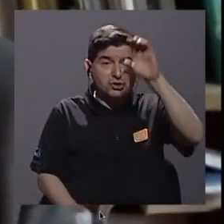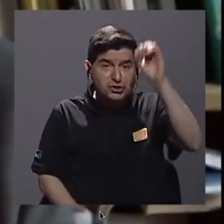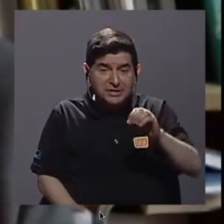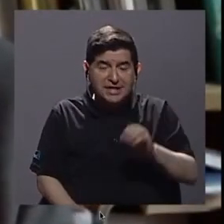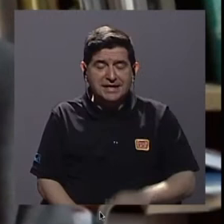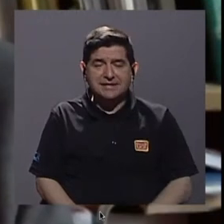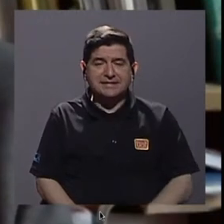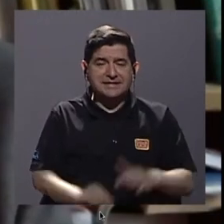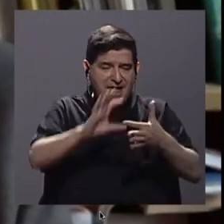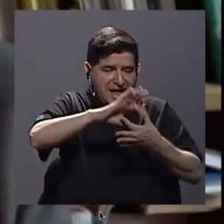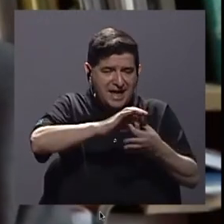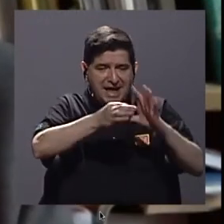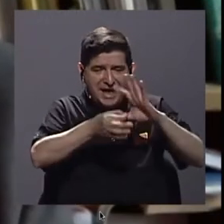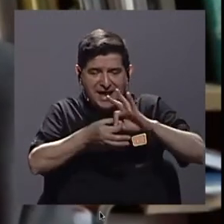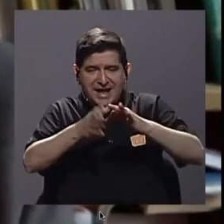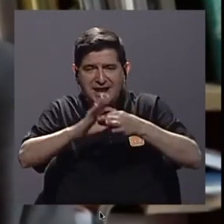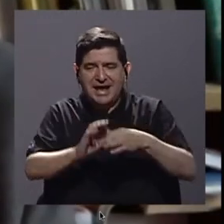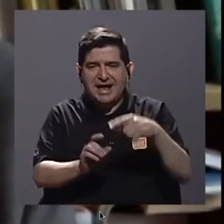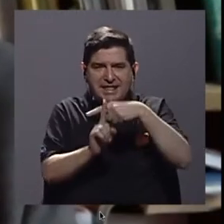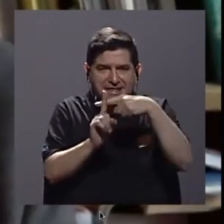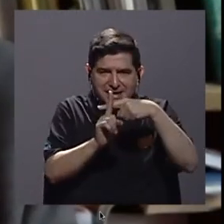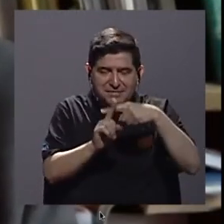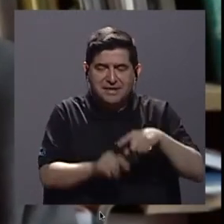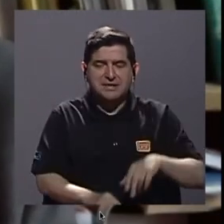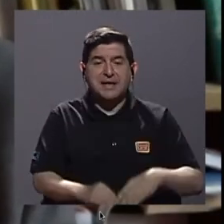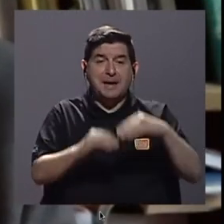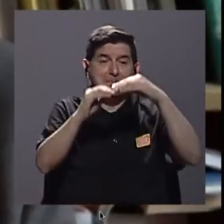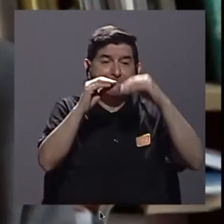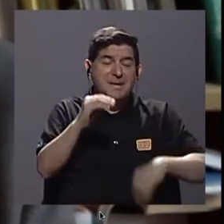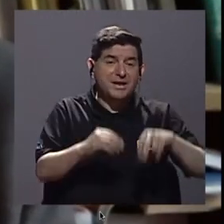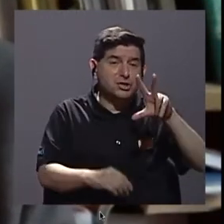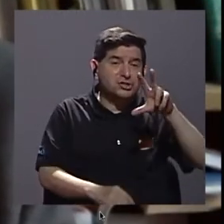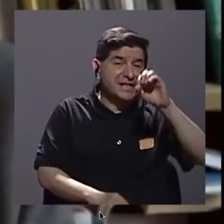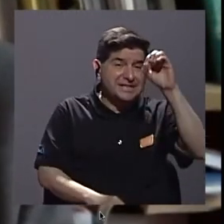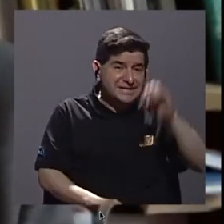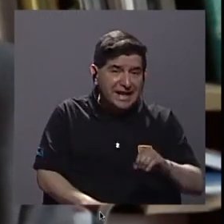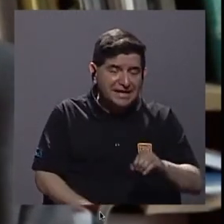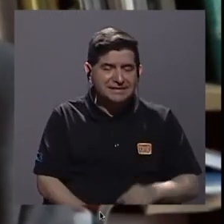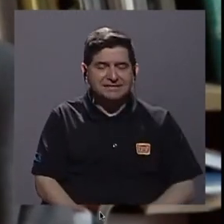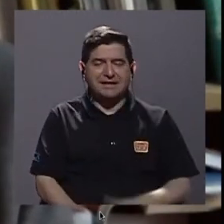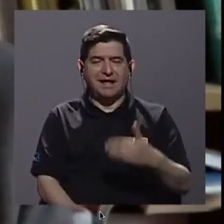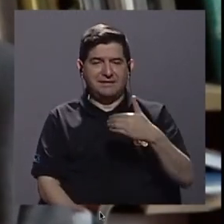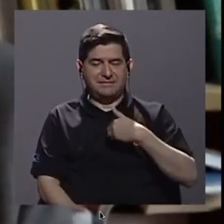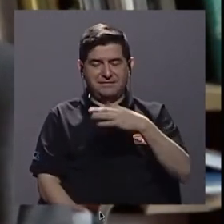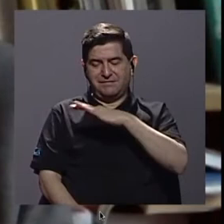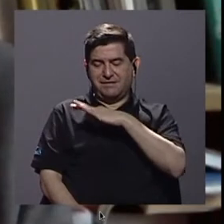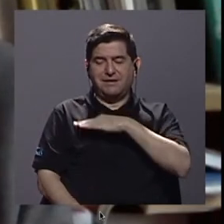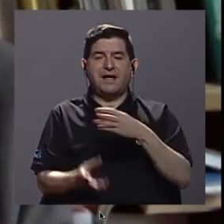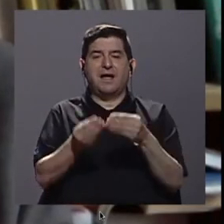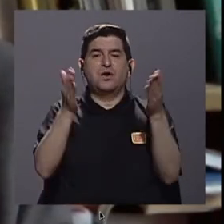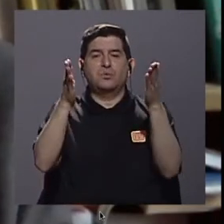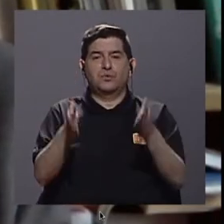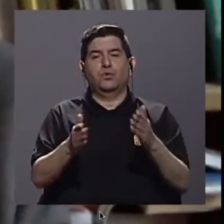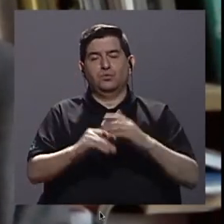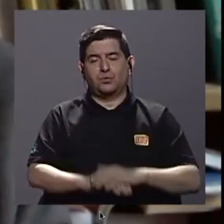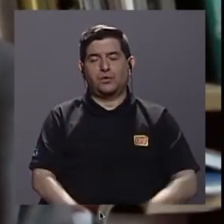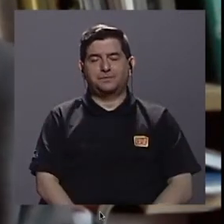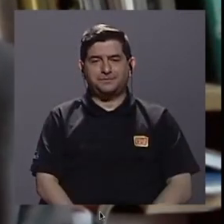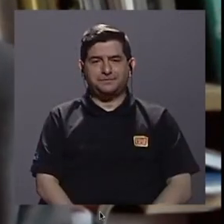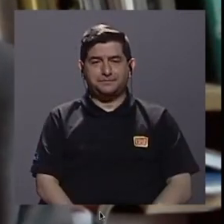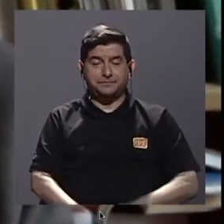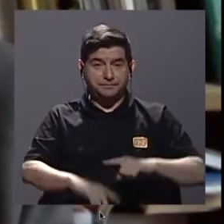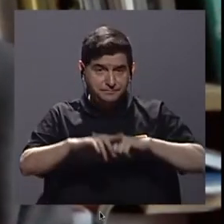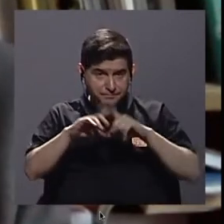en la cadena de intermediación y solo el 30 o a veces menos, el por ciento es lo que le llega al productor. Sin embargo,